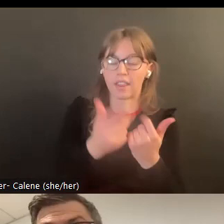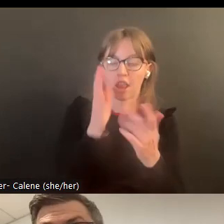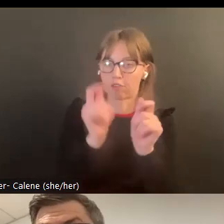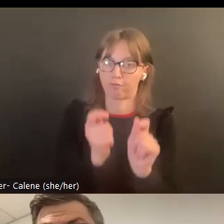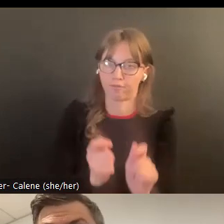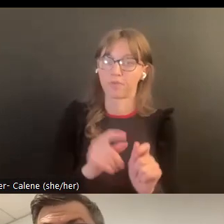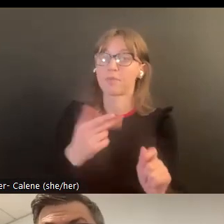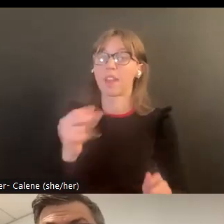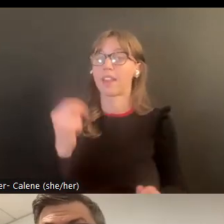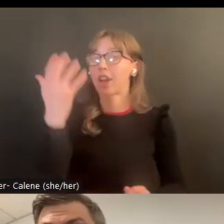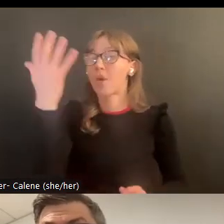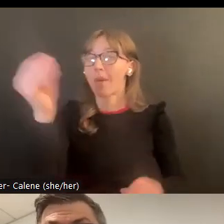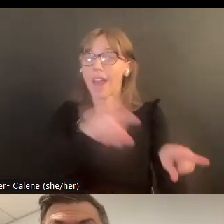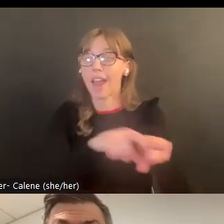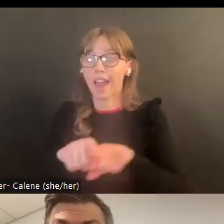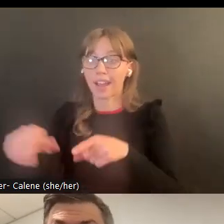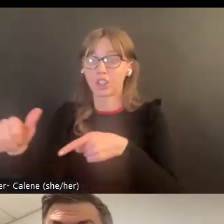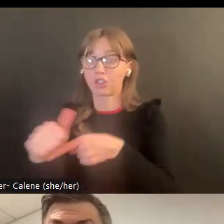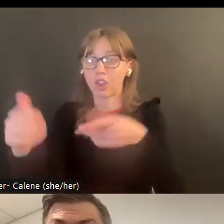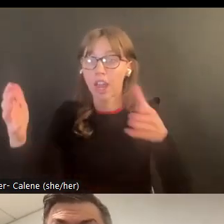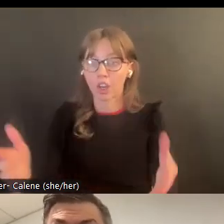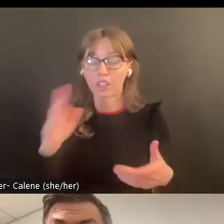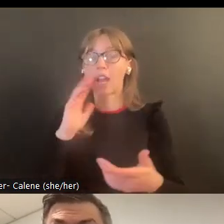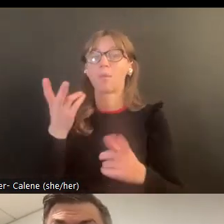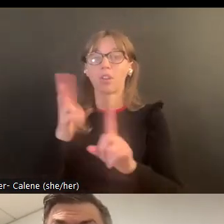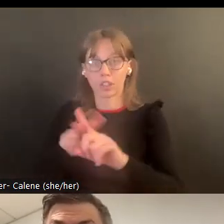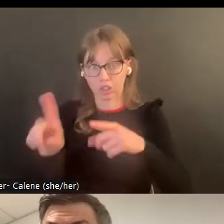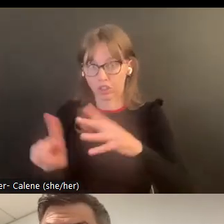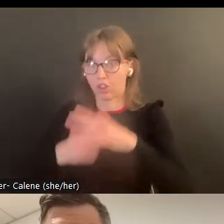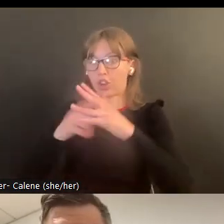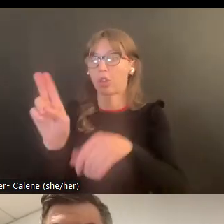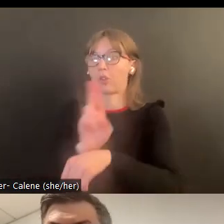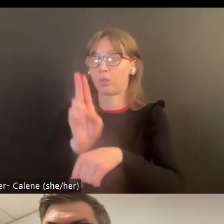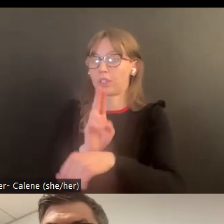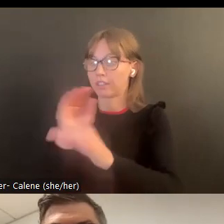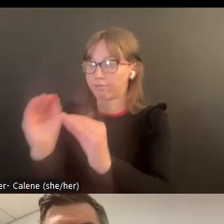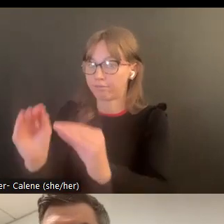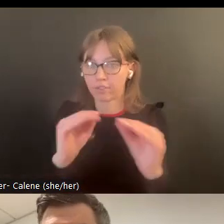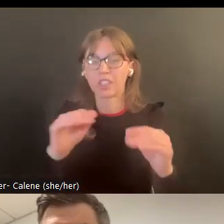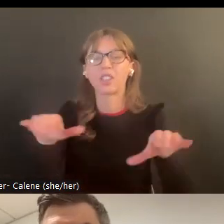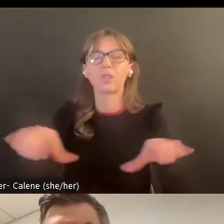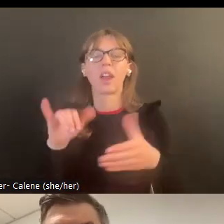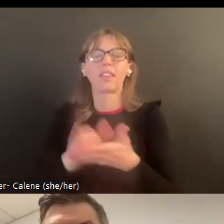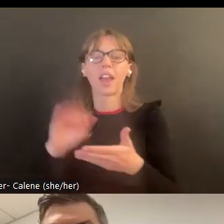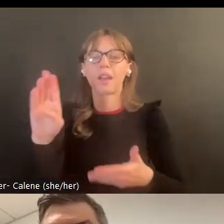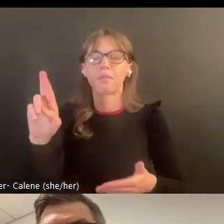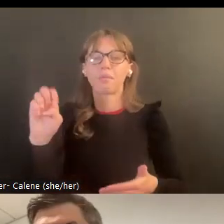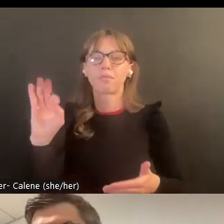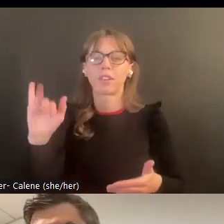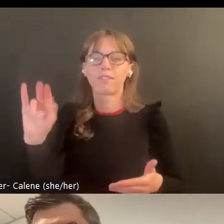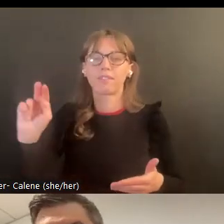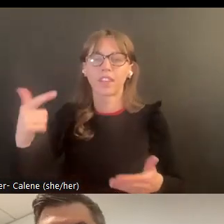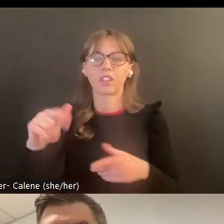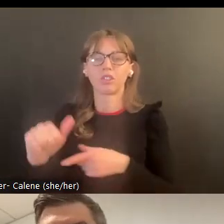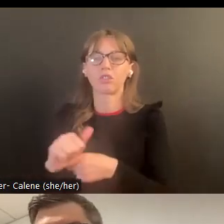agencias y luego ellos salen y ser entrenadores y en lo que